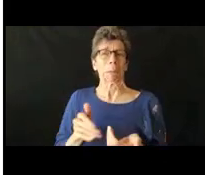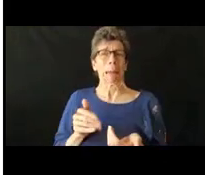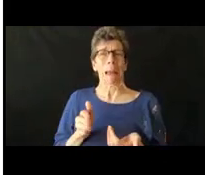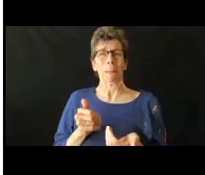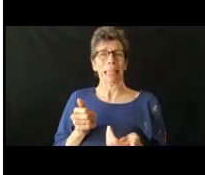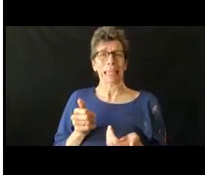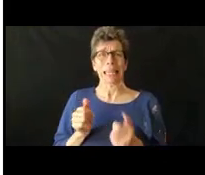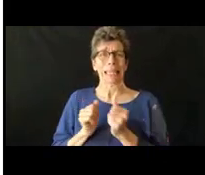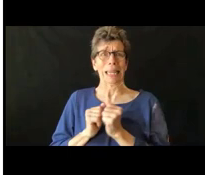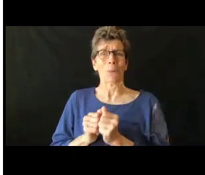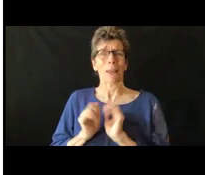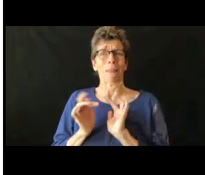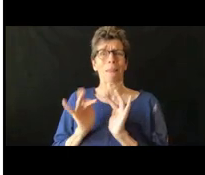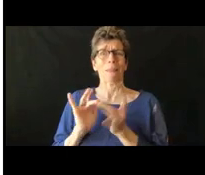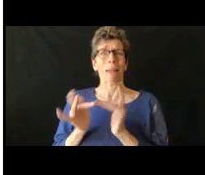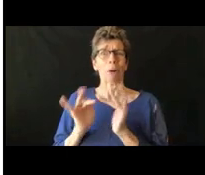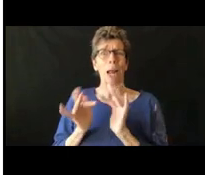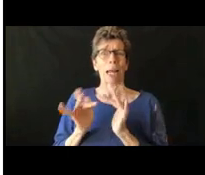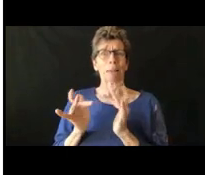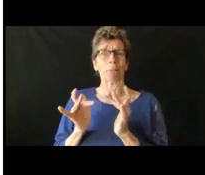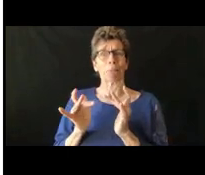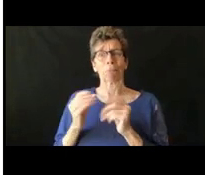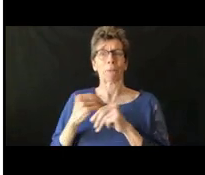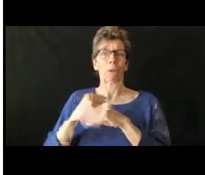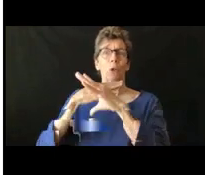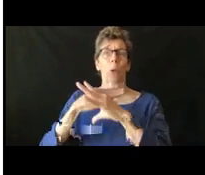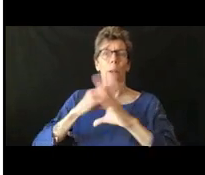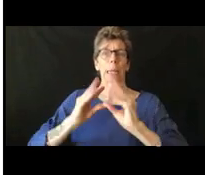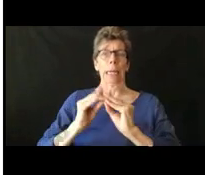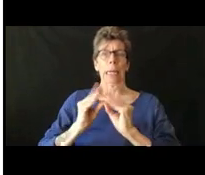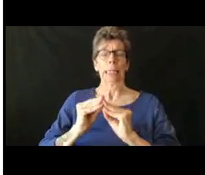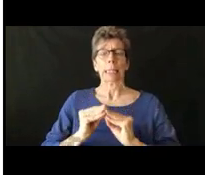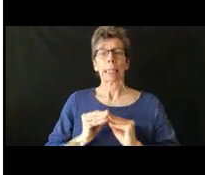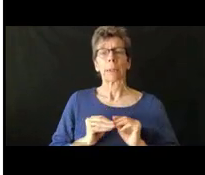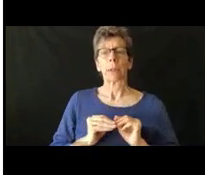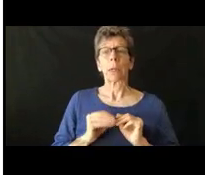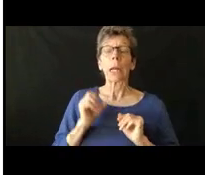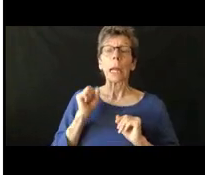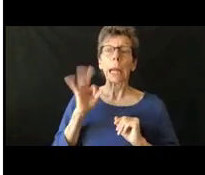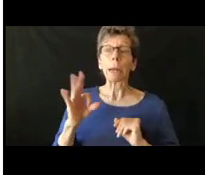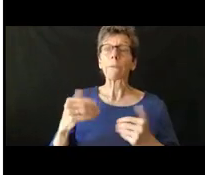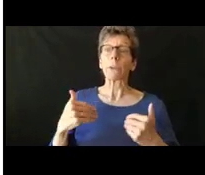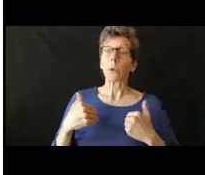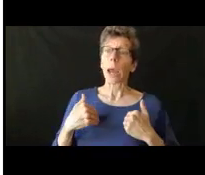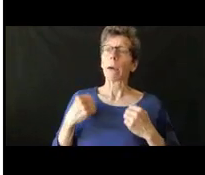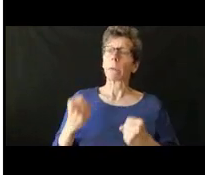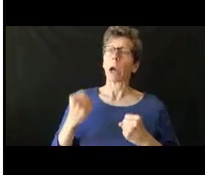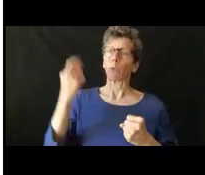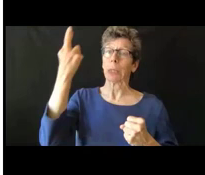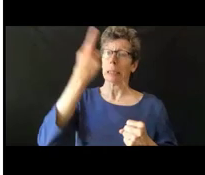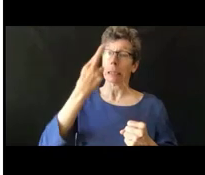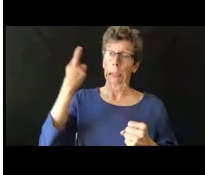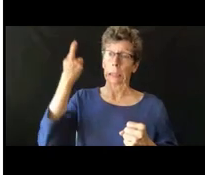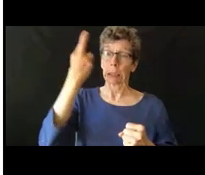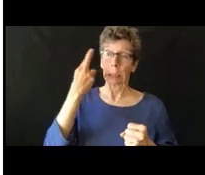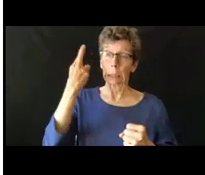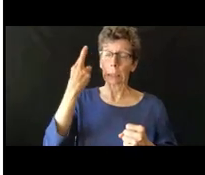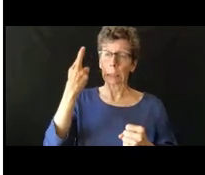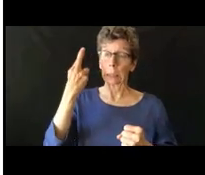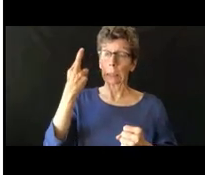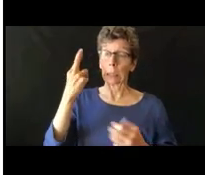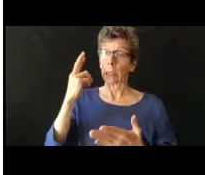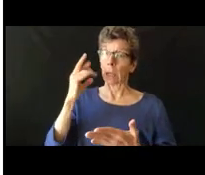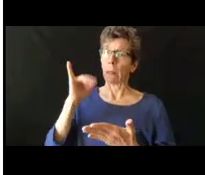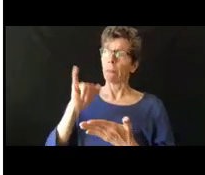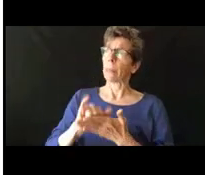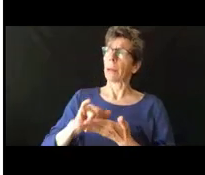grabar virtualmente especialmente si hay algún tipo de razón para creer que o circunstancia que sea